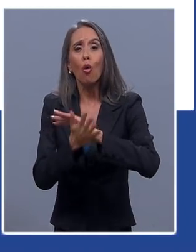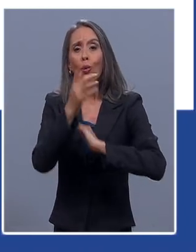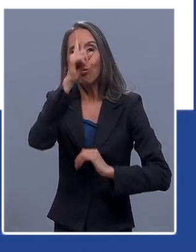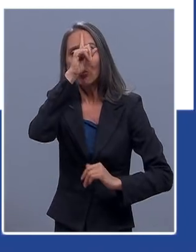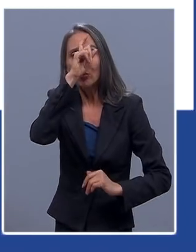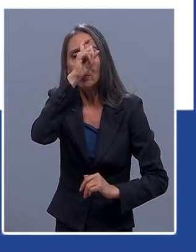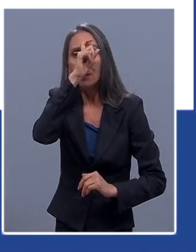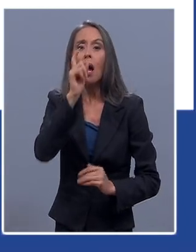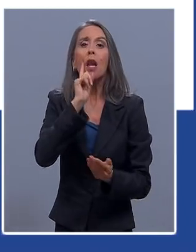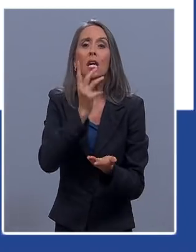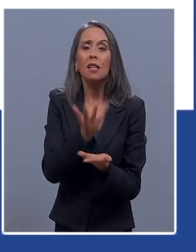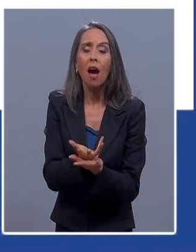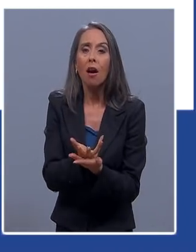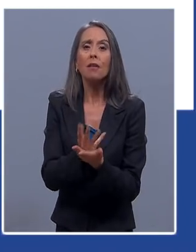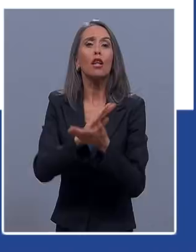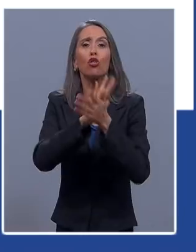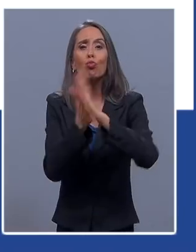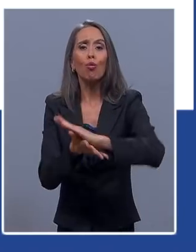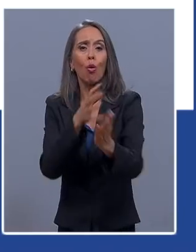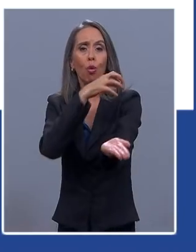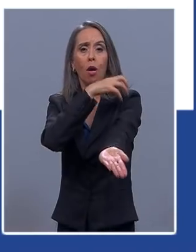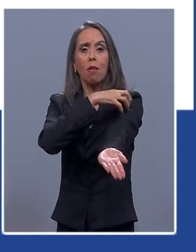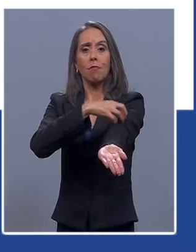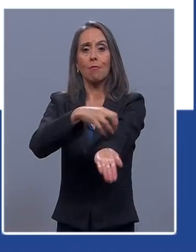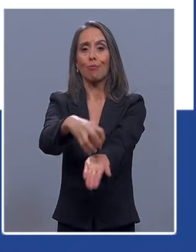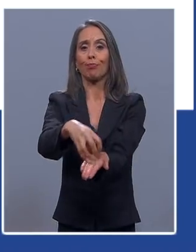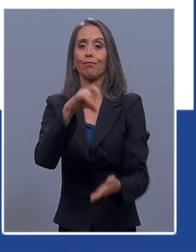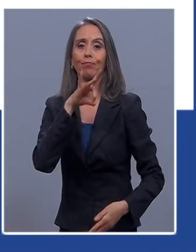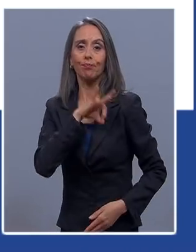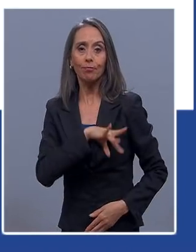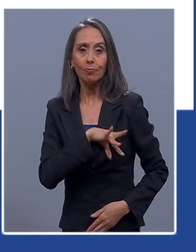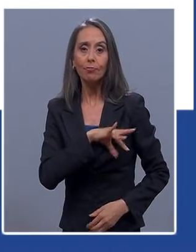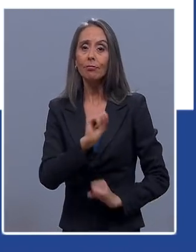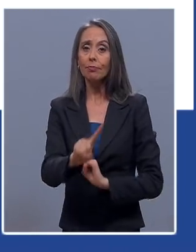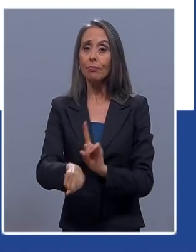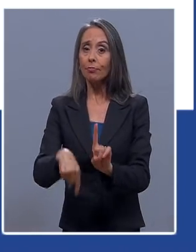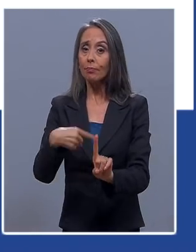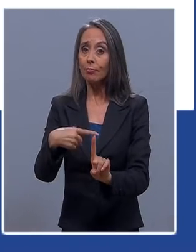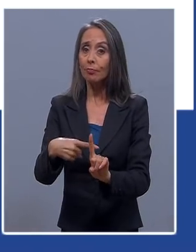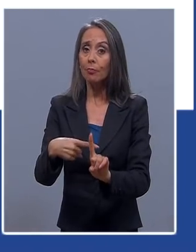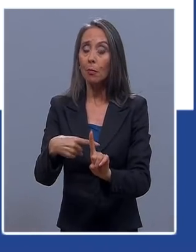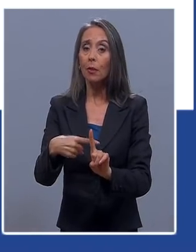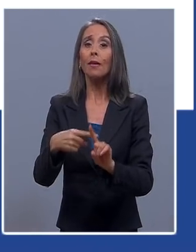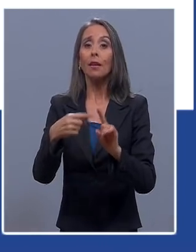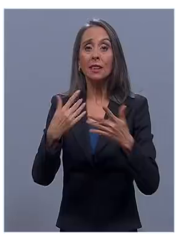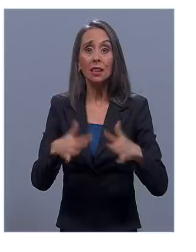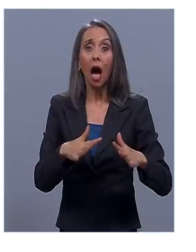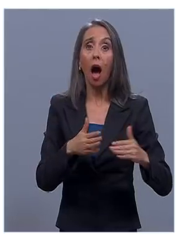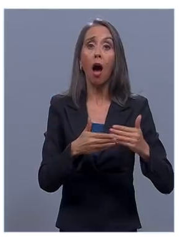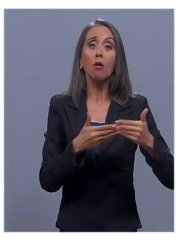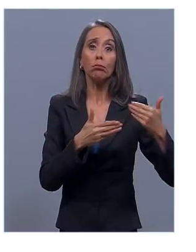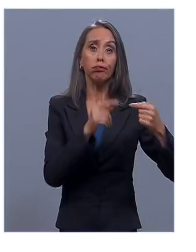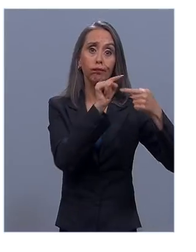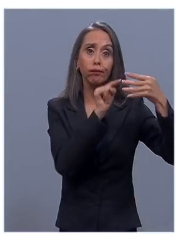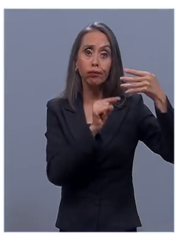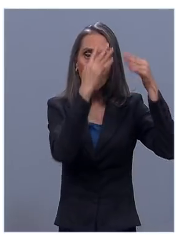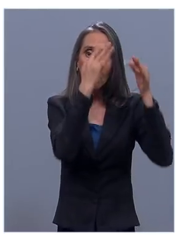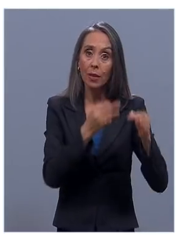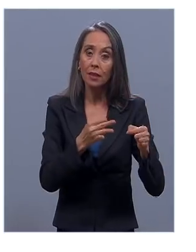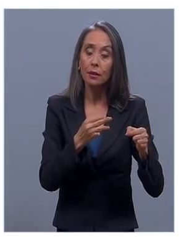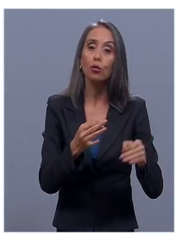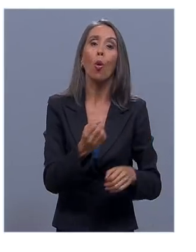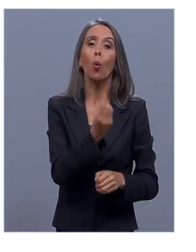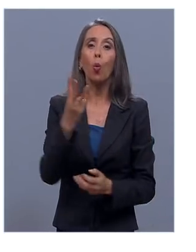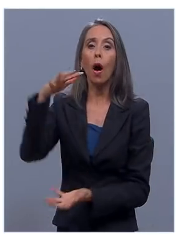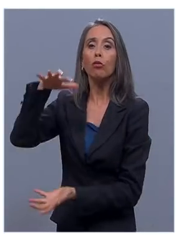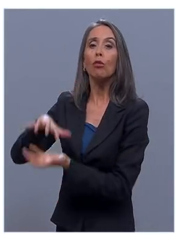habilitados y en todas las regiones de Chile. Además, con las medidas que ya hemos tomado, el número de ventiladores